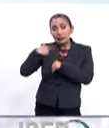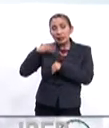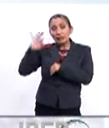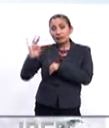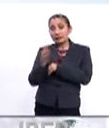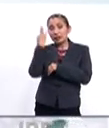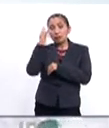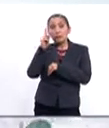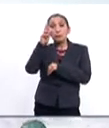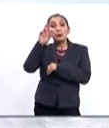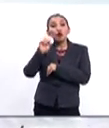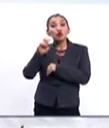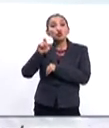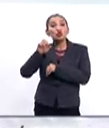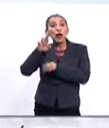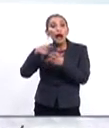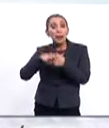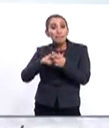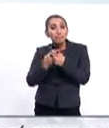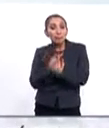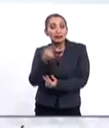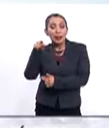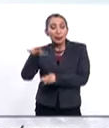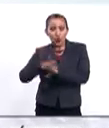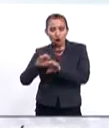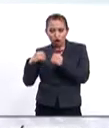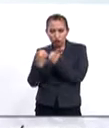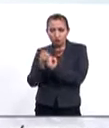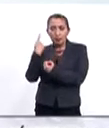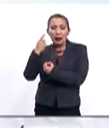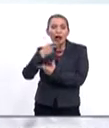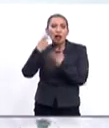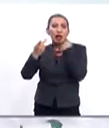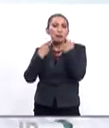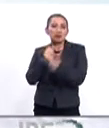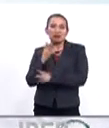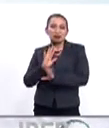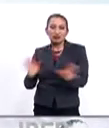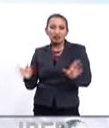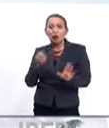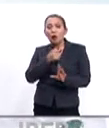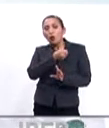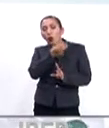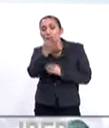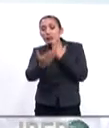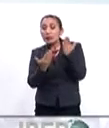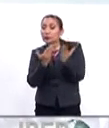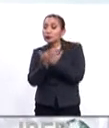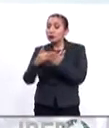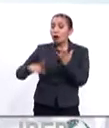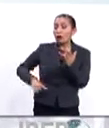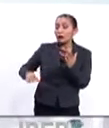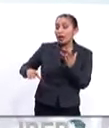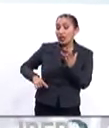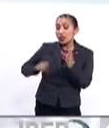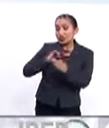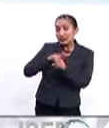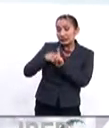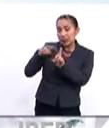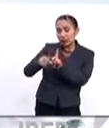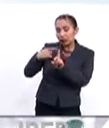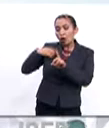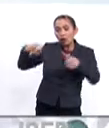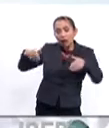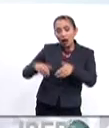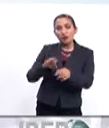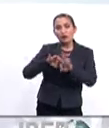creación de PROSUR, que más que una organización burocrática o al servicio de un gobierno particular, sea